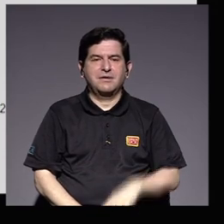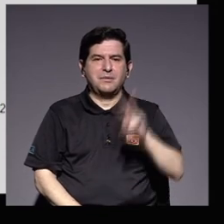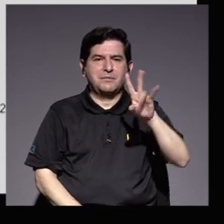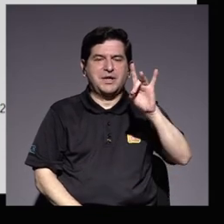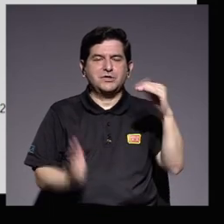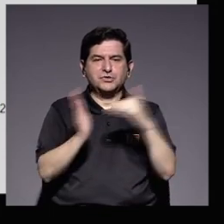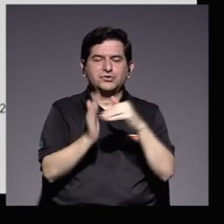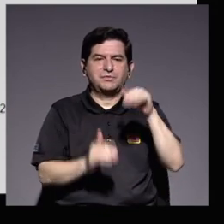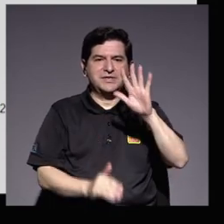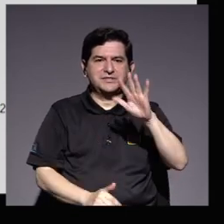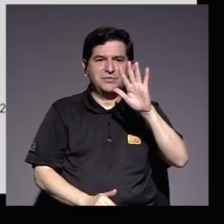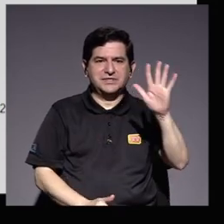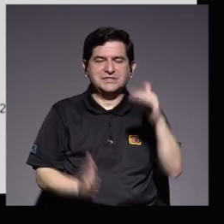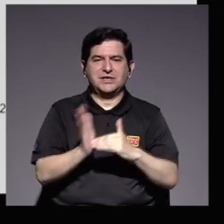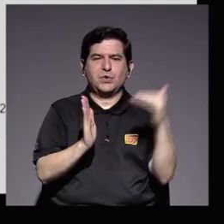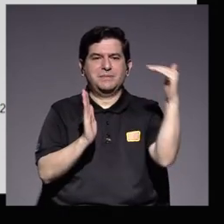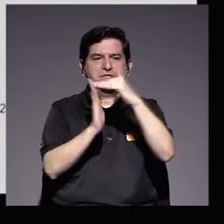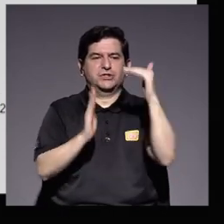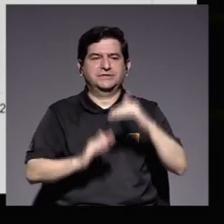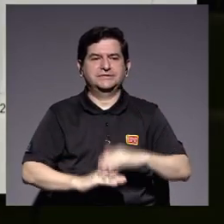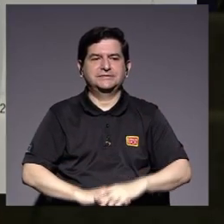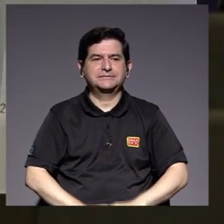28 mil 55 millones